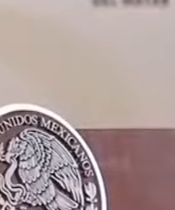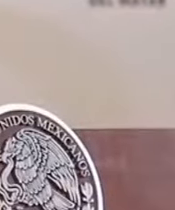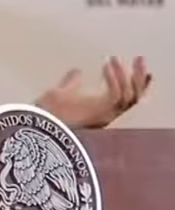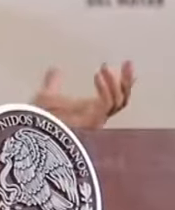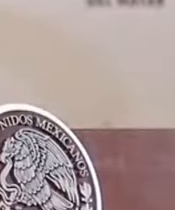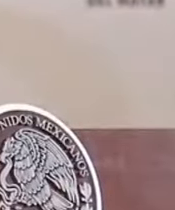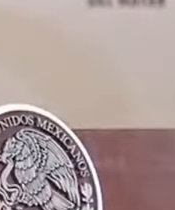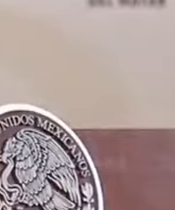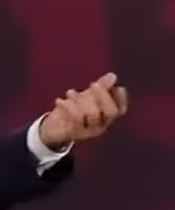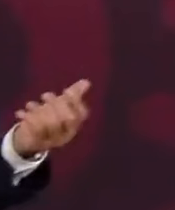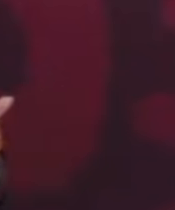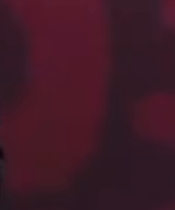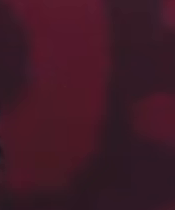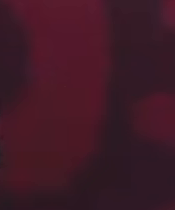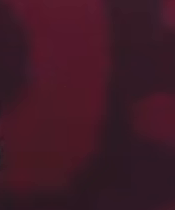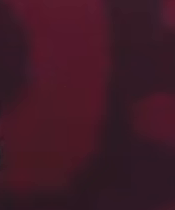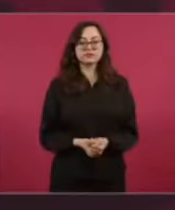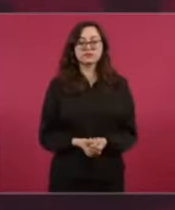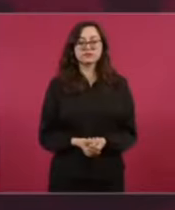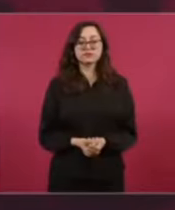le quiero hacer unas preguntas.